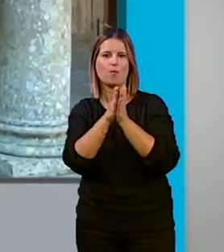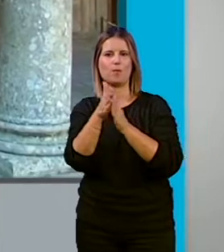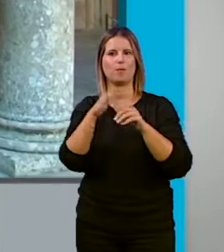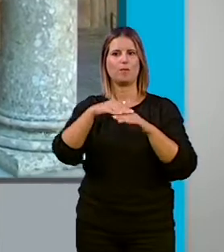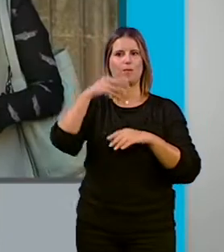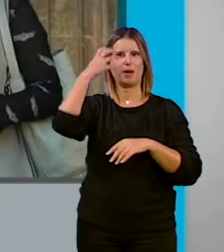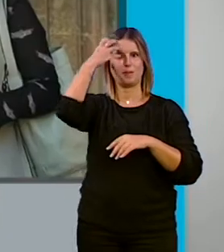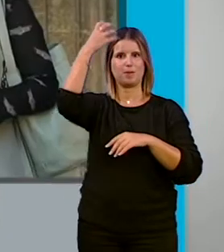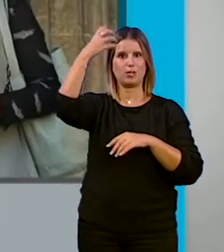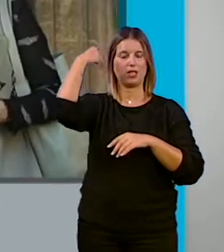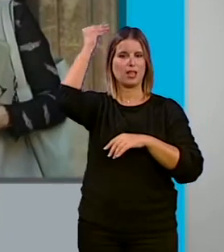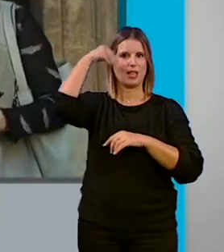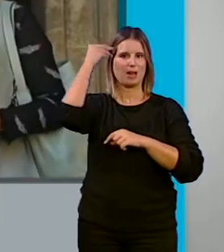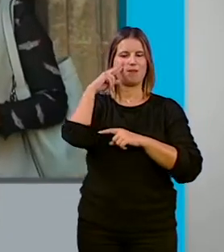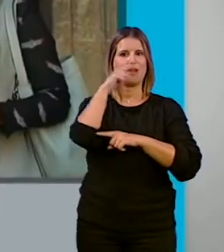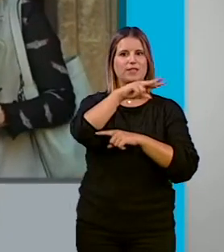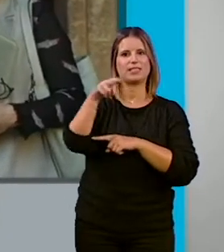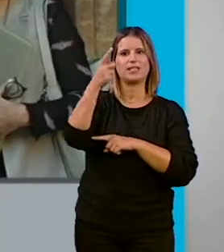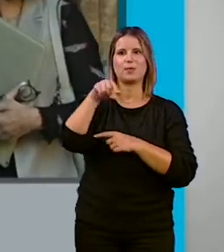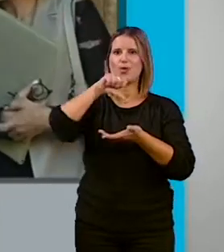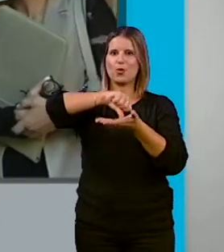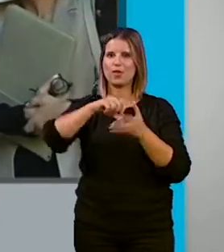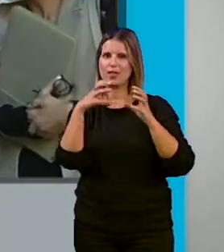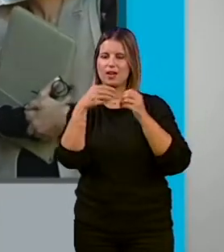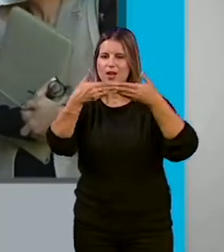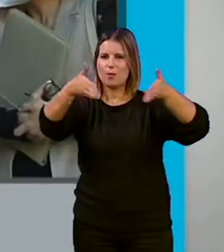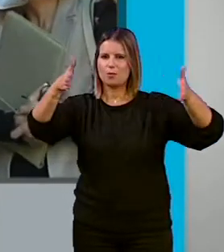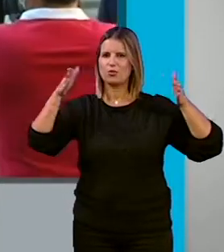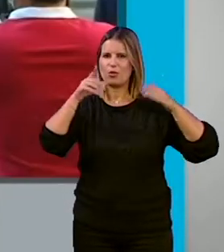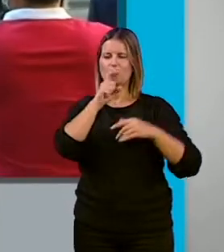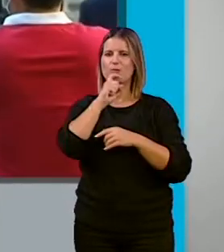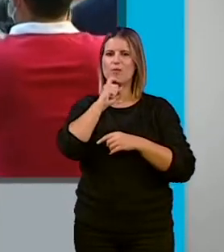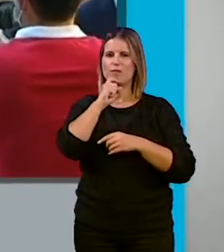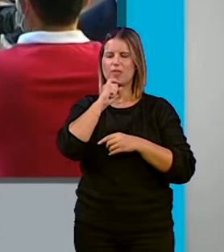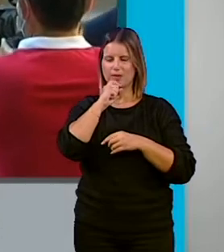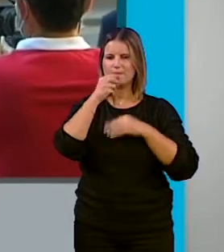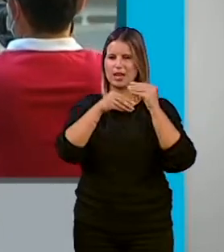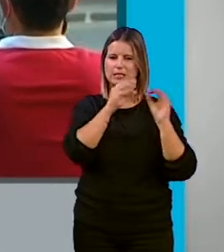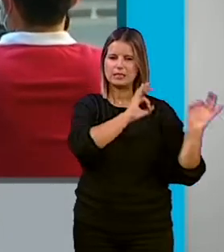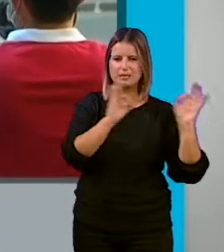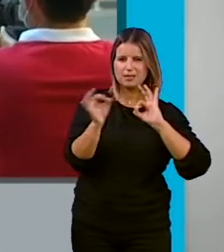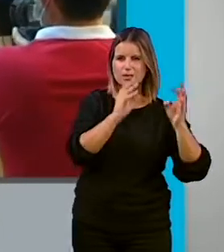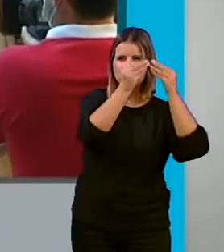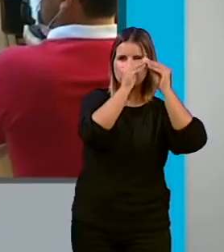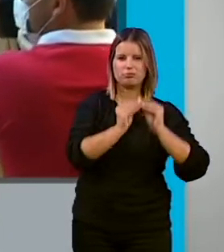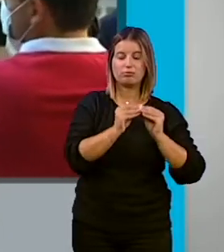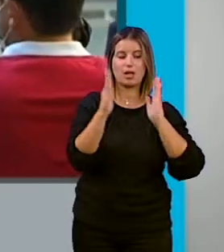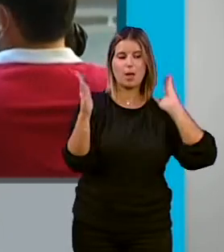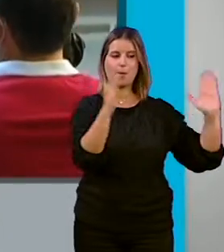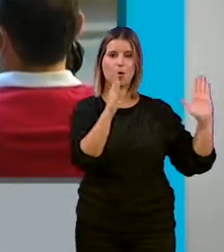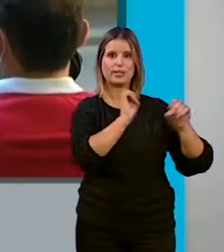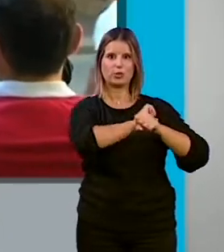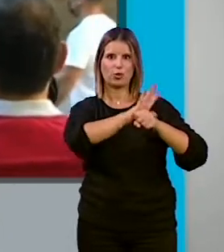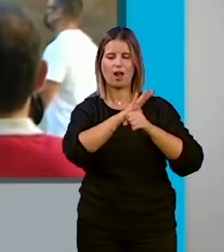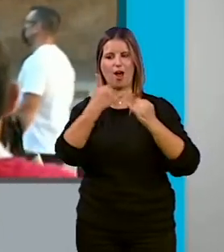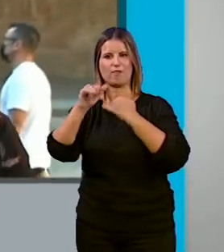Patrimonio de la Humanidad y también la ciudad de Granada. Una exposición complicada que realizó toda su preparación durante los meses de pandemia y que ha sido